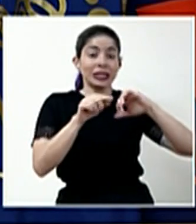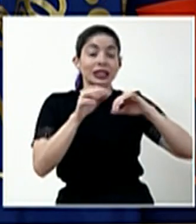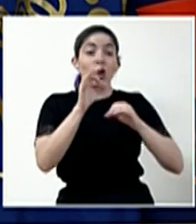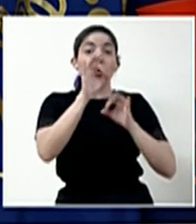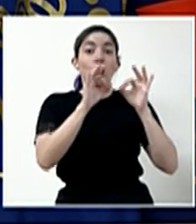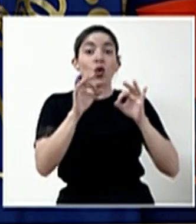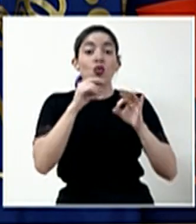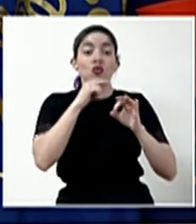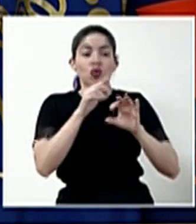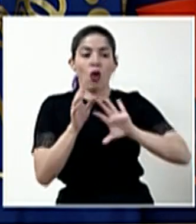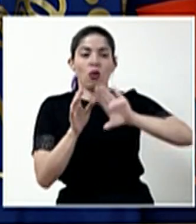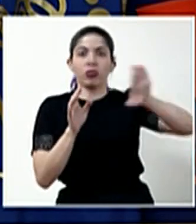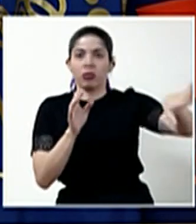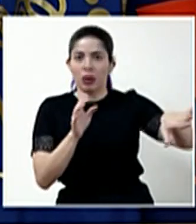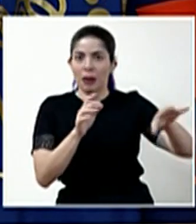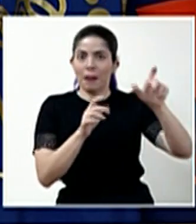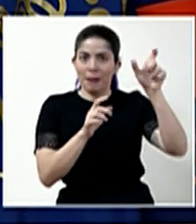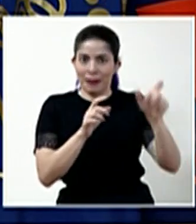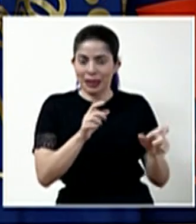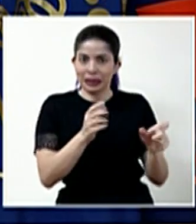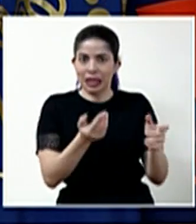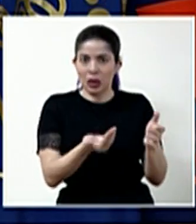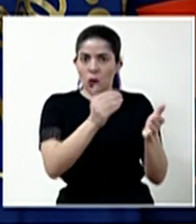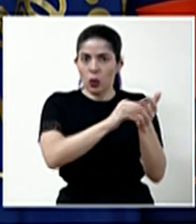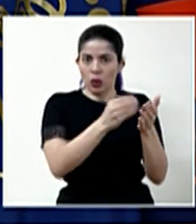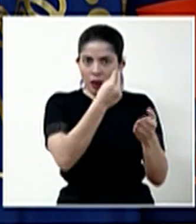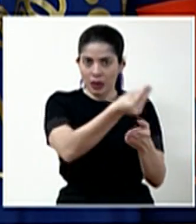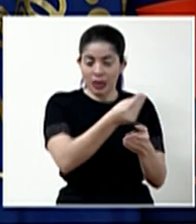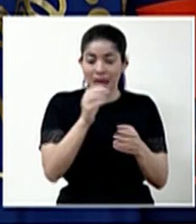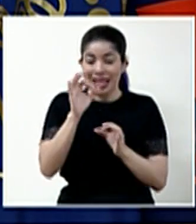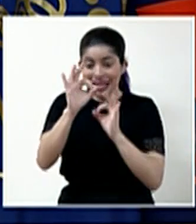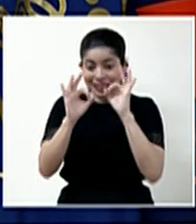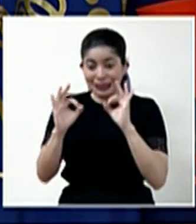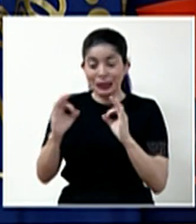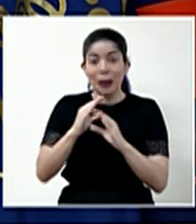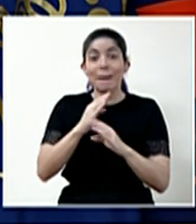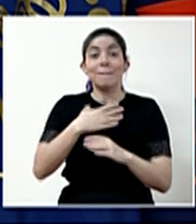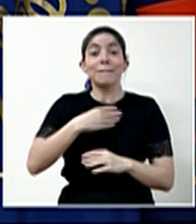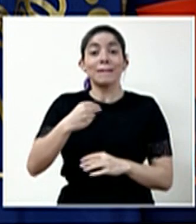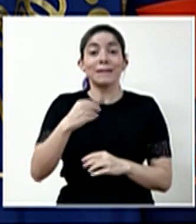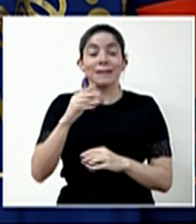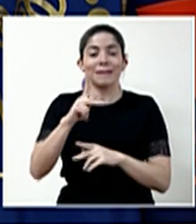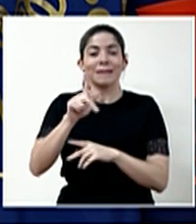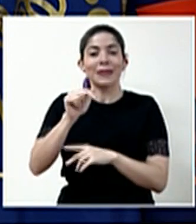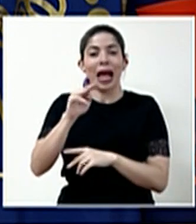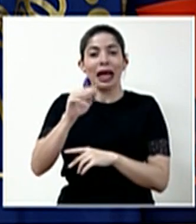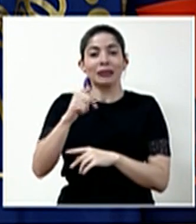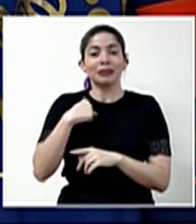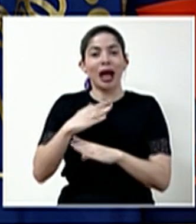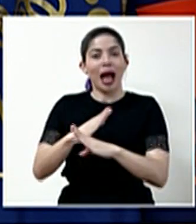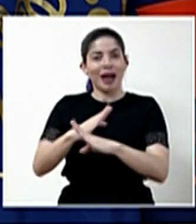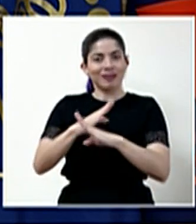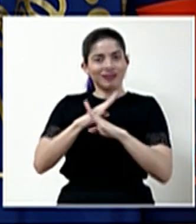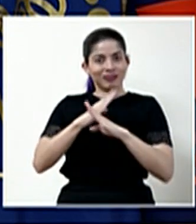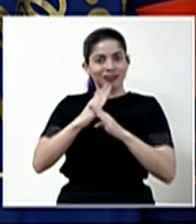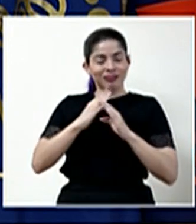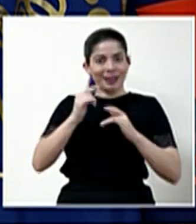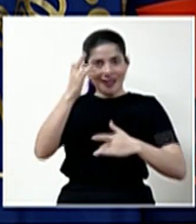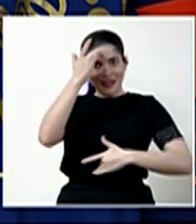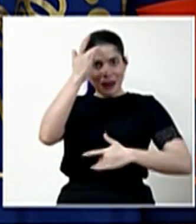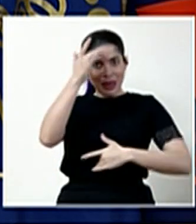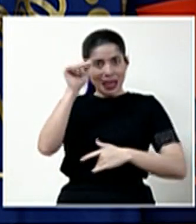recuperado. Y el plasma, que contiene anticuerpos que fueron esenciales para